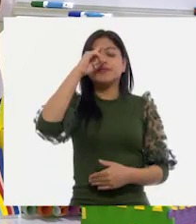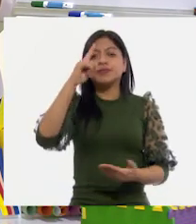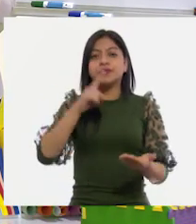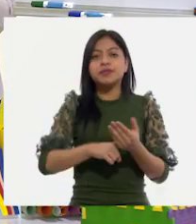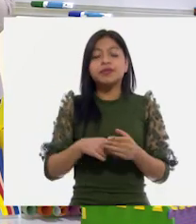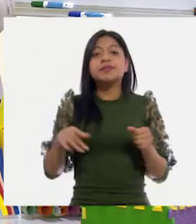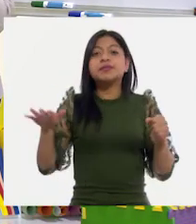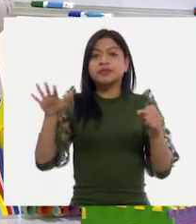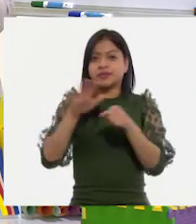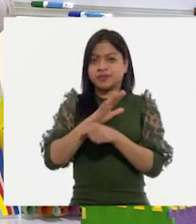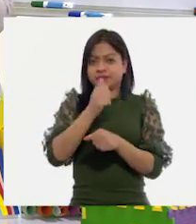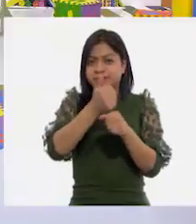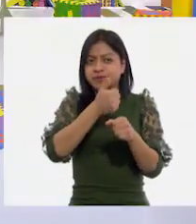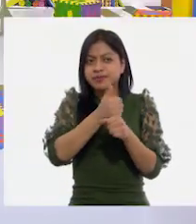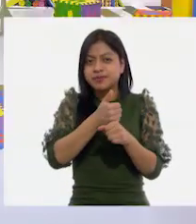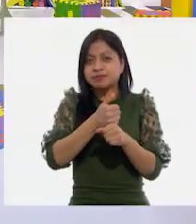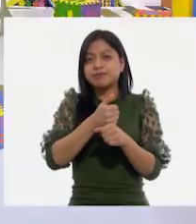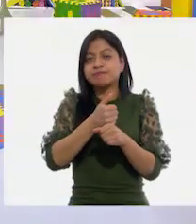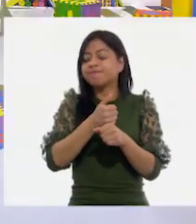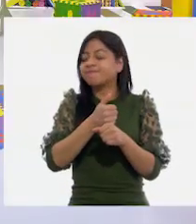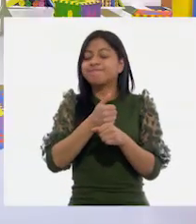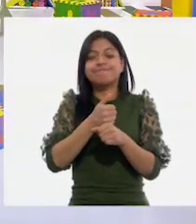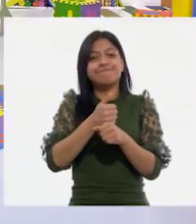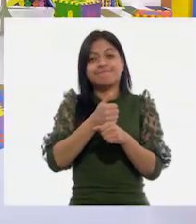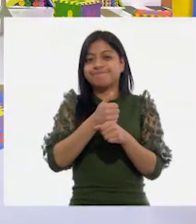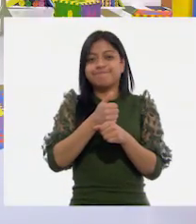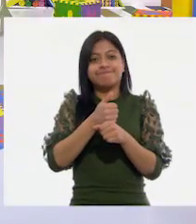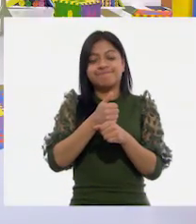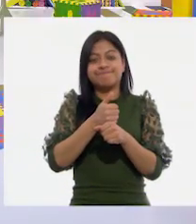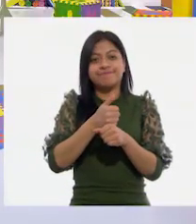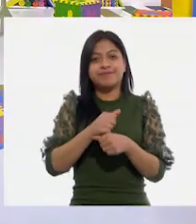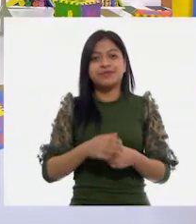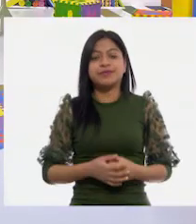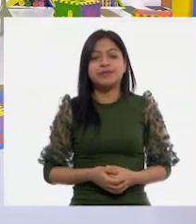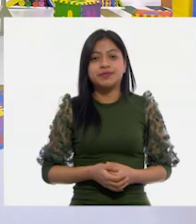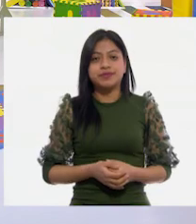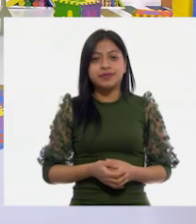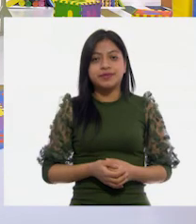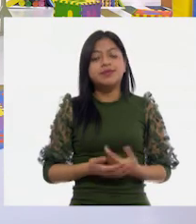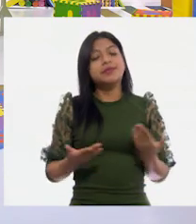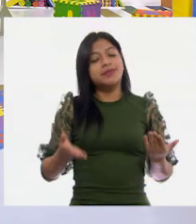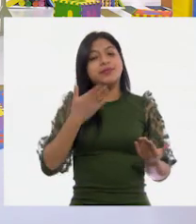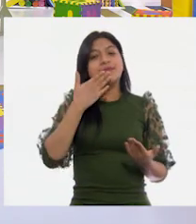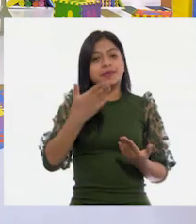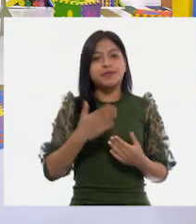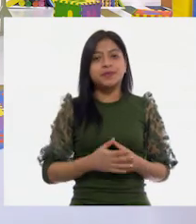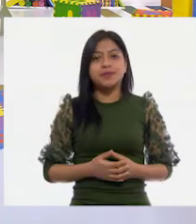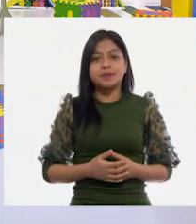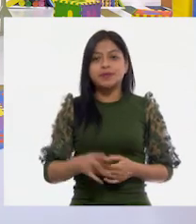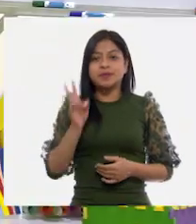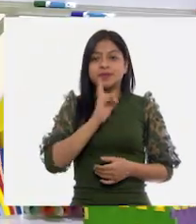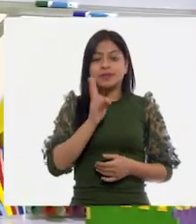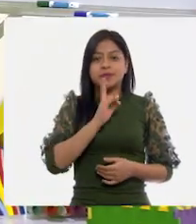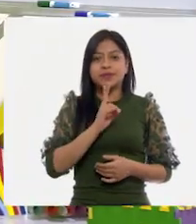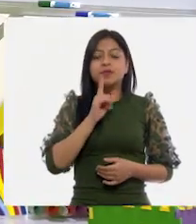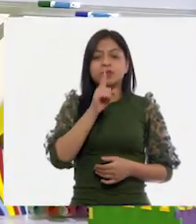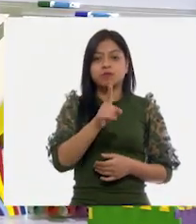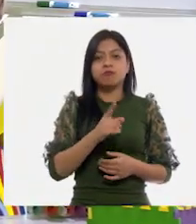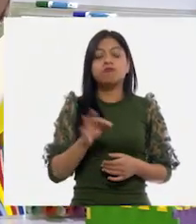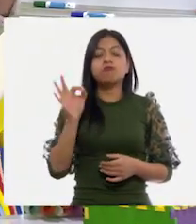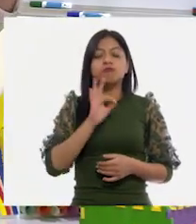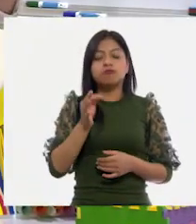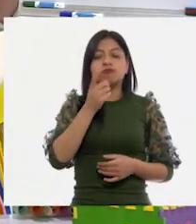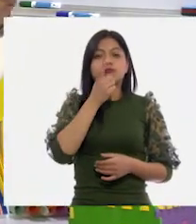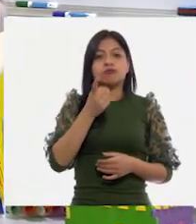hubiera llenado la botella? Yo creo que no. ¿Verdad que no? Bueno, ¿qué te parece si lo comprobamos? Si tú me hubieras dicho,